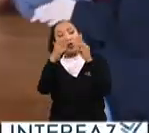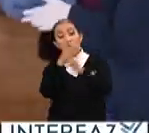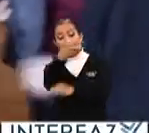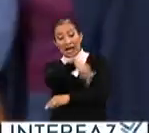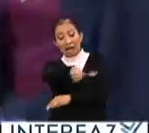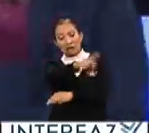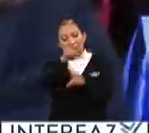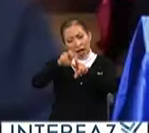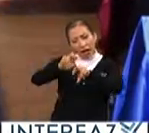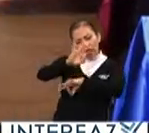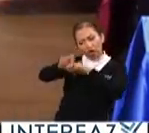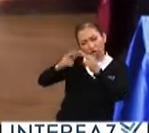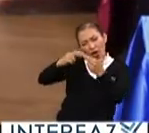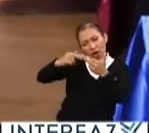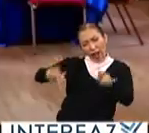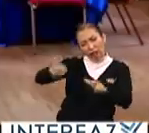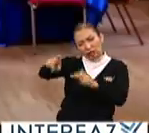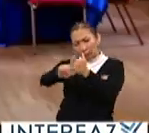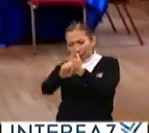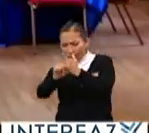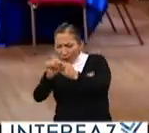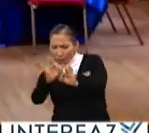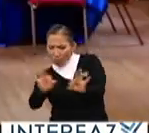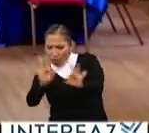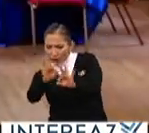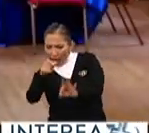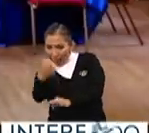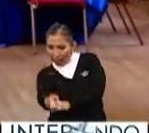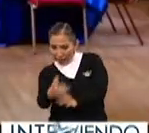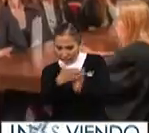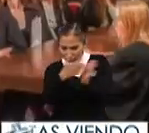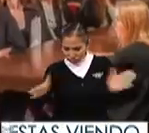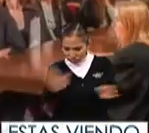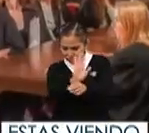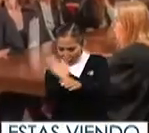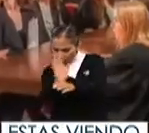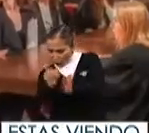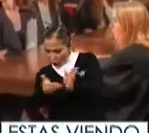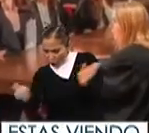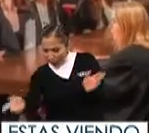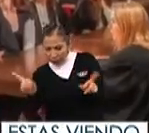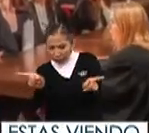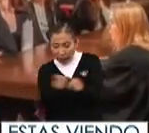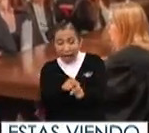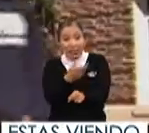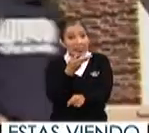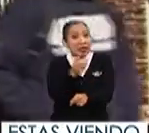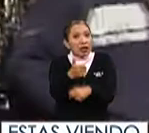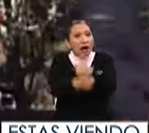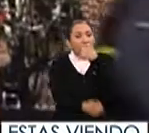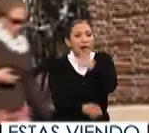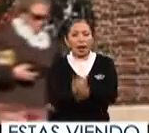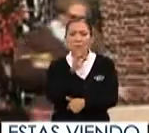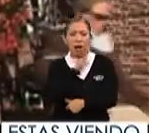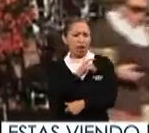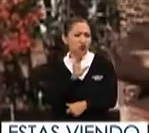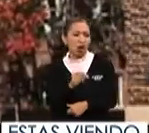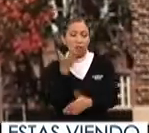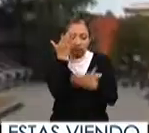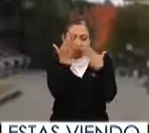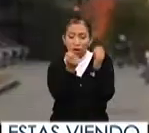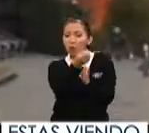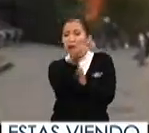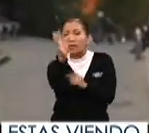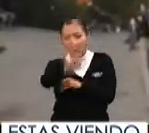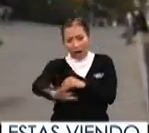ellos analizan todas las relaciones problemas e importancias que ha tenido esta saga en el mundo en resumen ninguna carrera es mala y prepararse